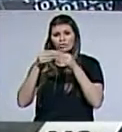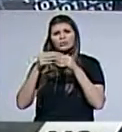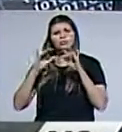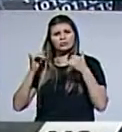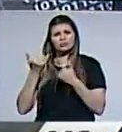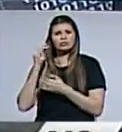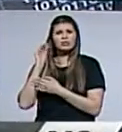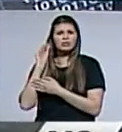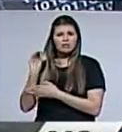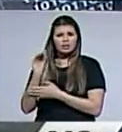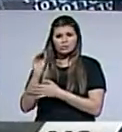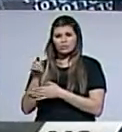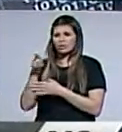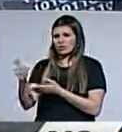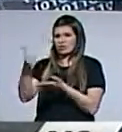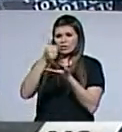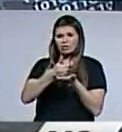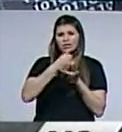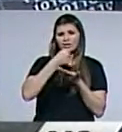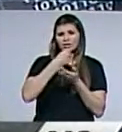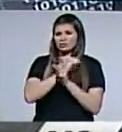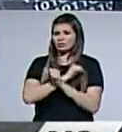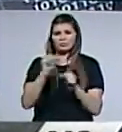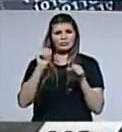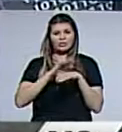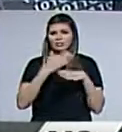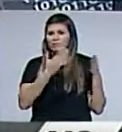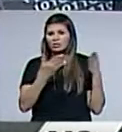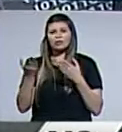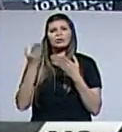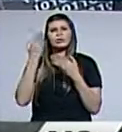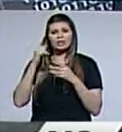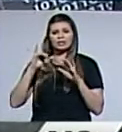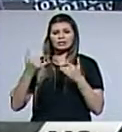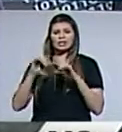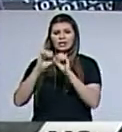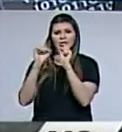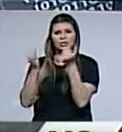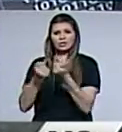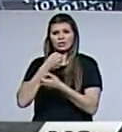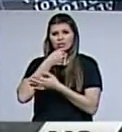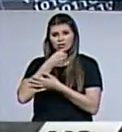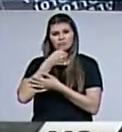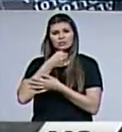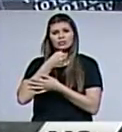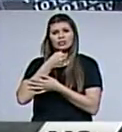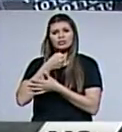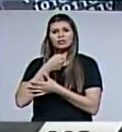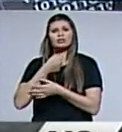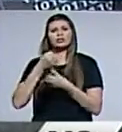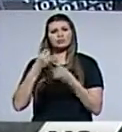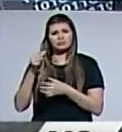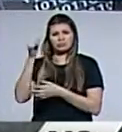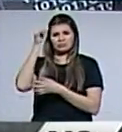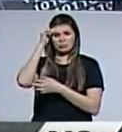se le notificaba que su presencia no era bienvenida y que se le había retirado la invitación. El